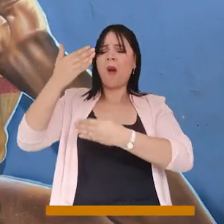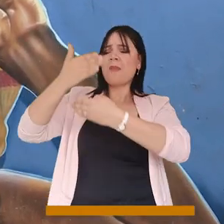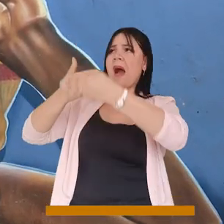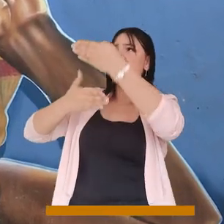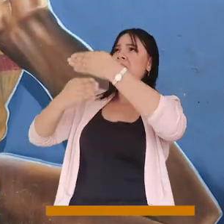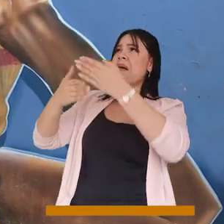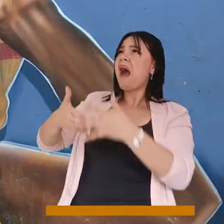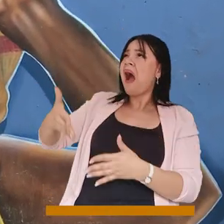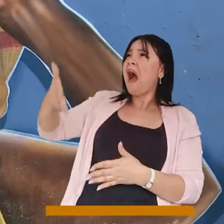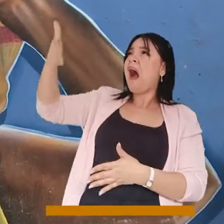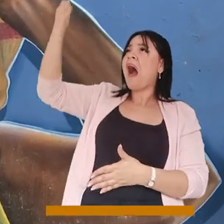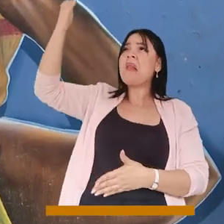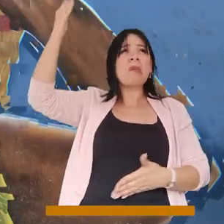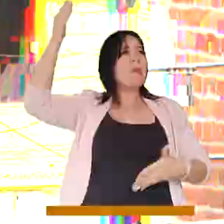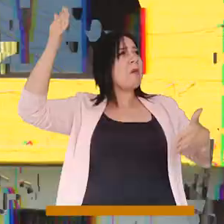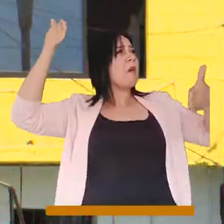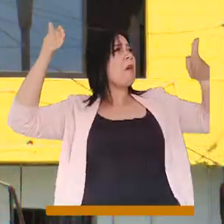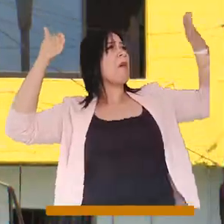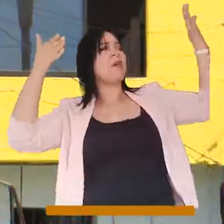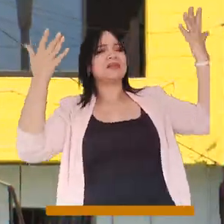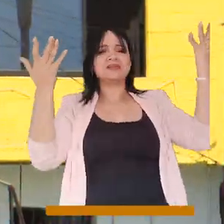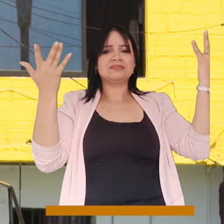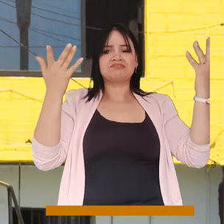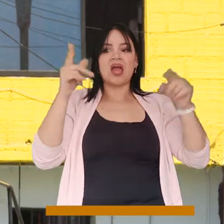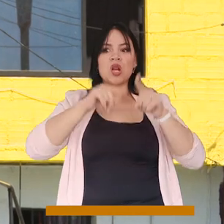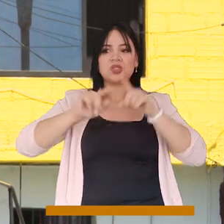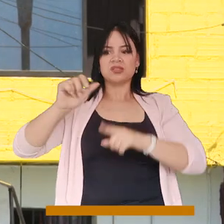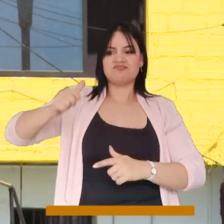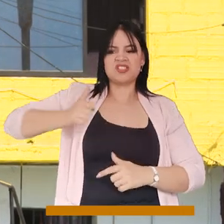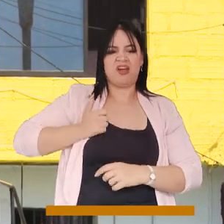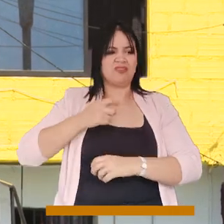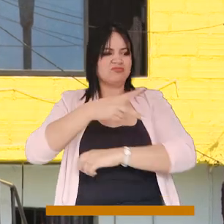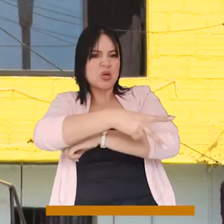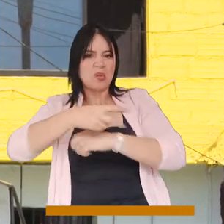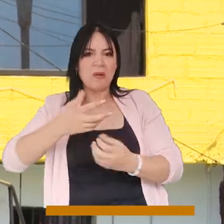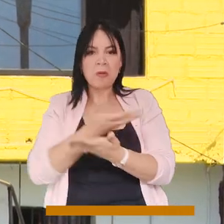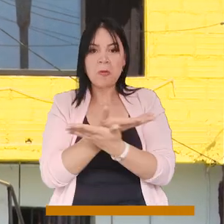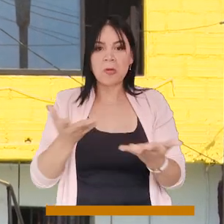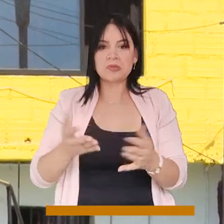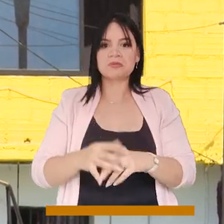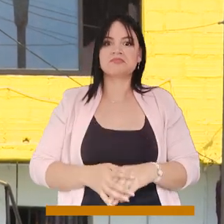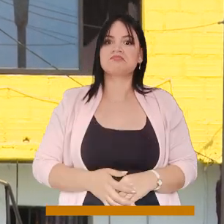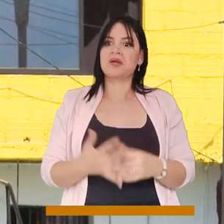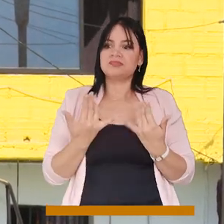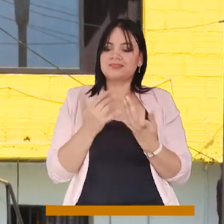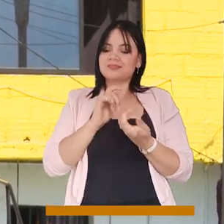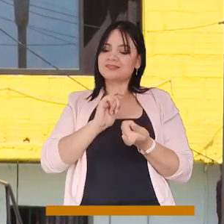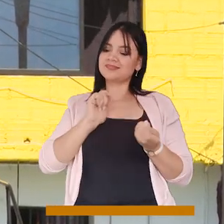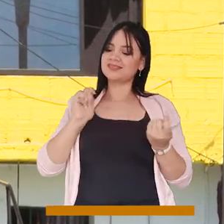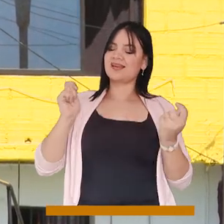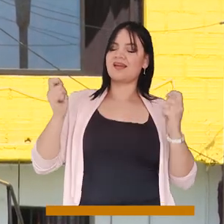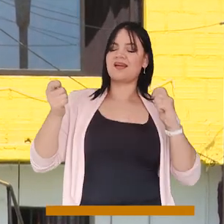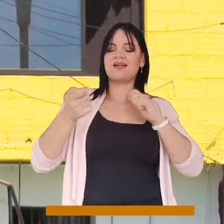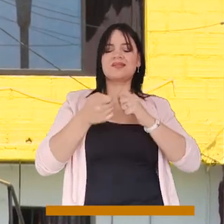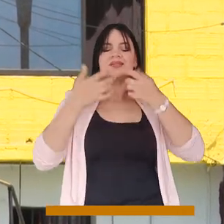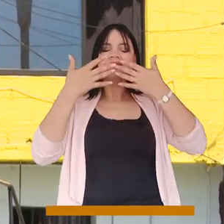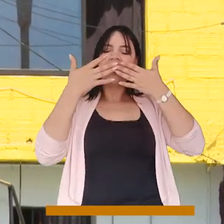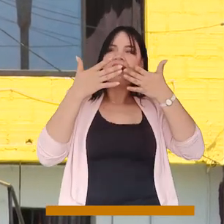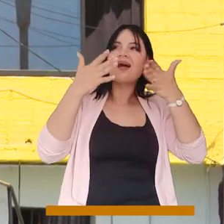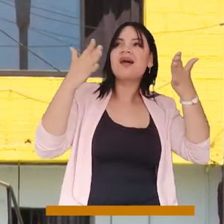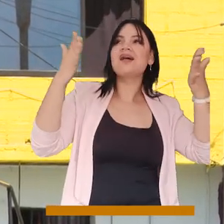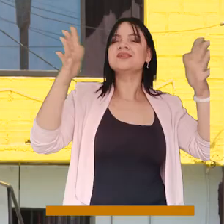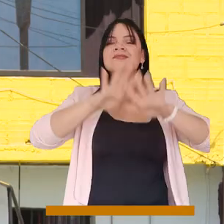altos, muros donde se prestaba para la delincuencia común. Pero ahora este es un lugar abierto,